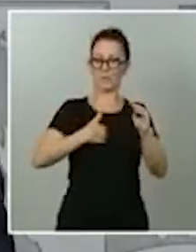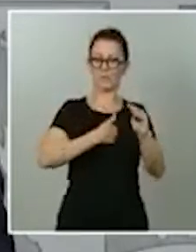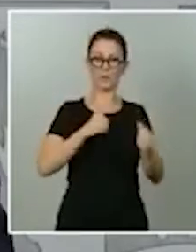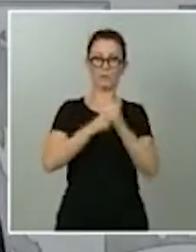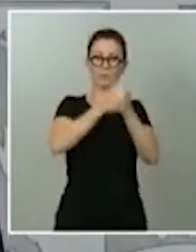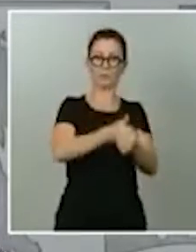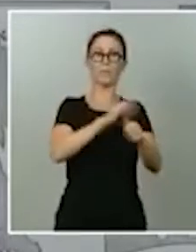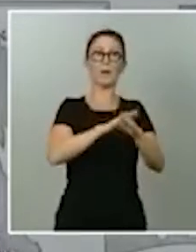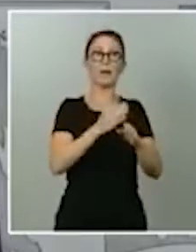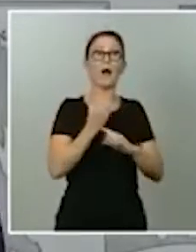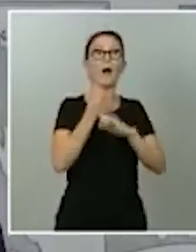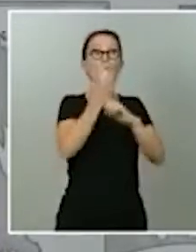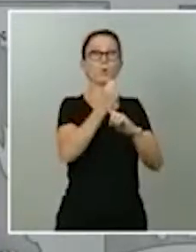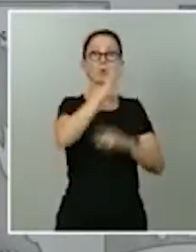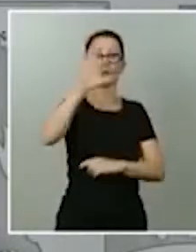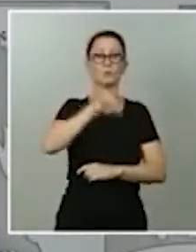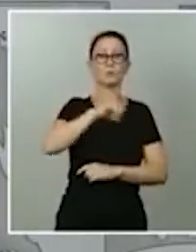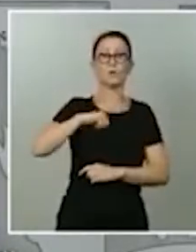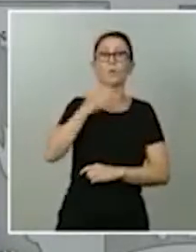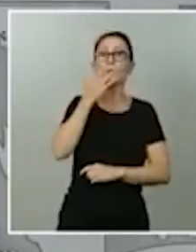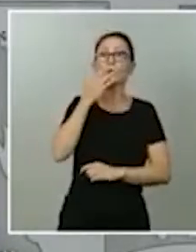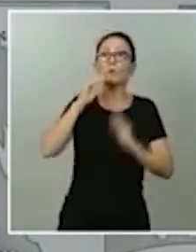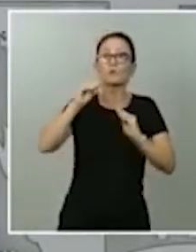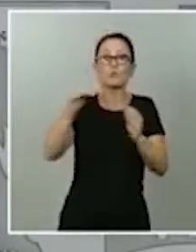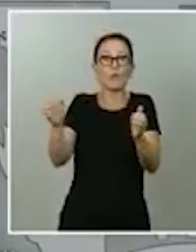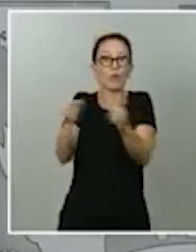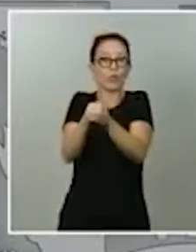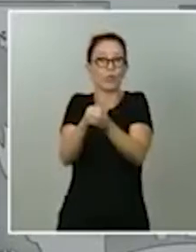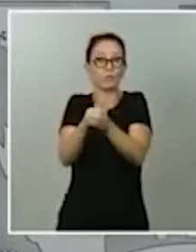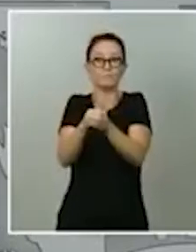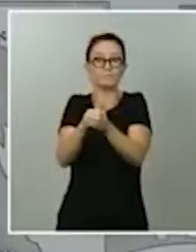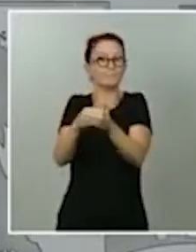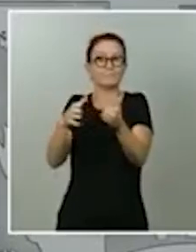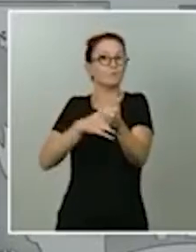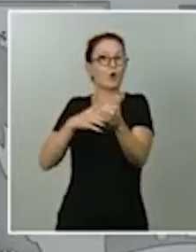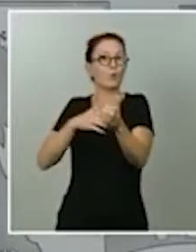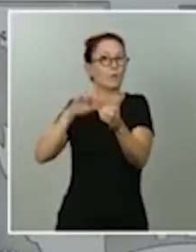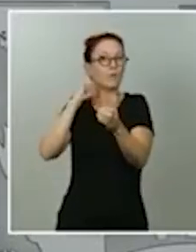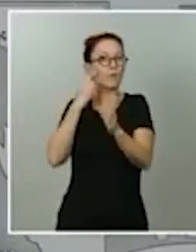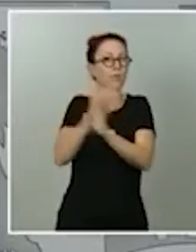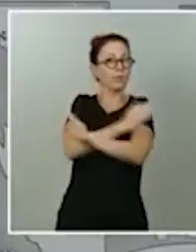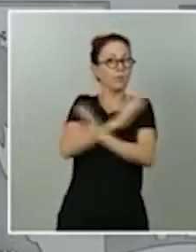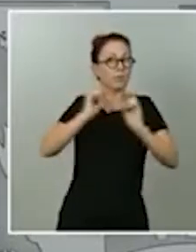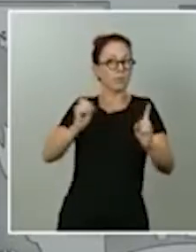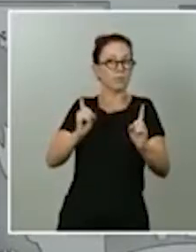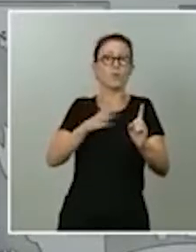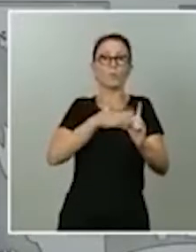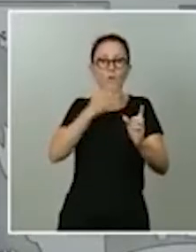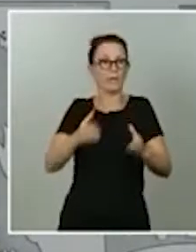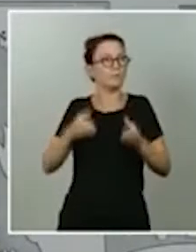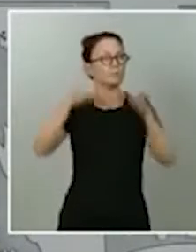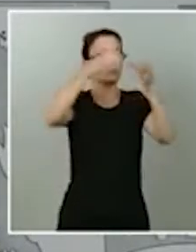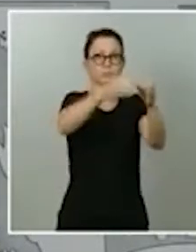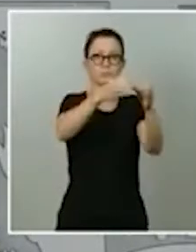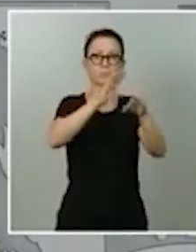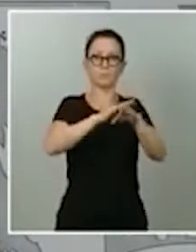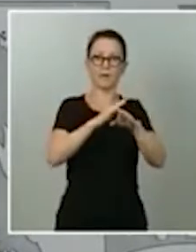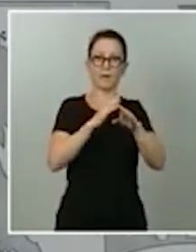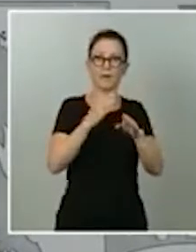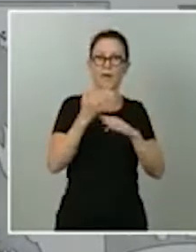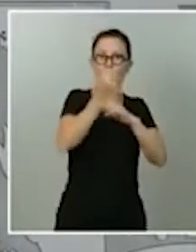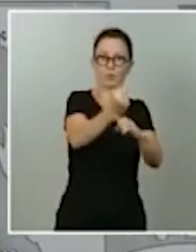no tengan el nivel de rastreo necesario para poder detectar precozmente el contagio. En segundo lugar,